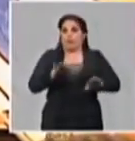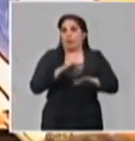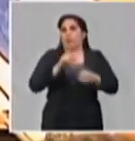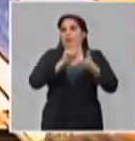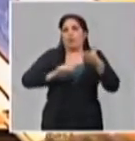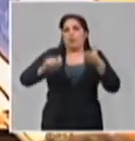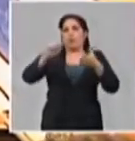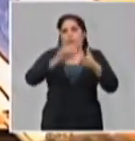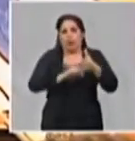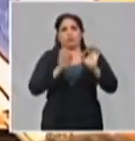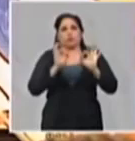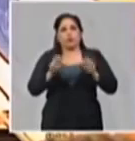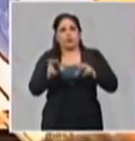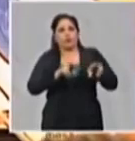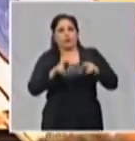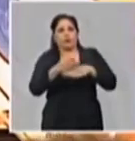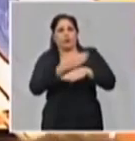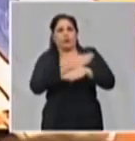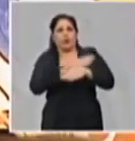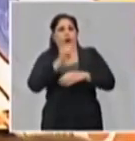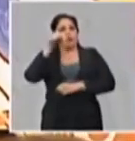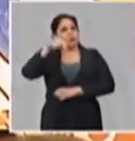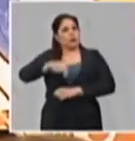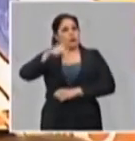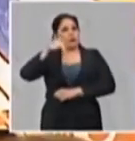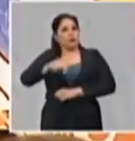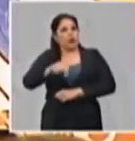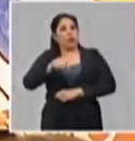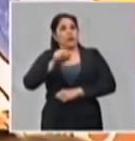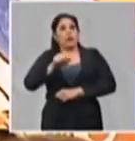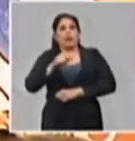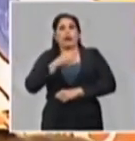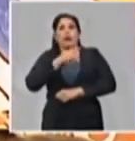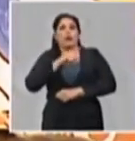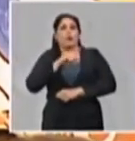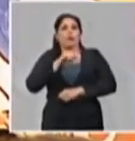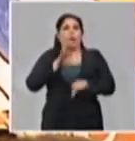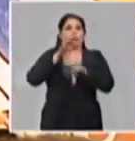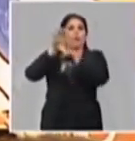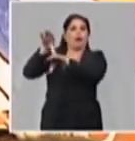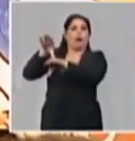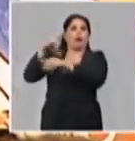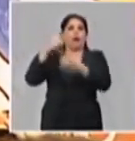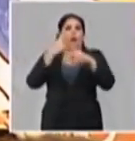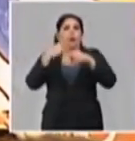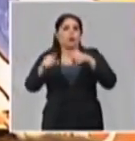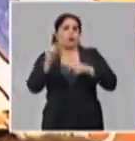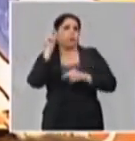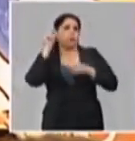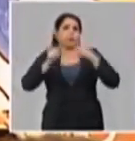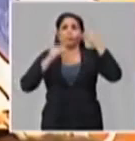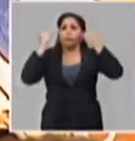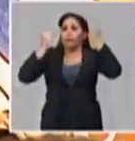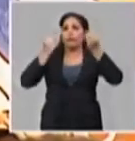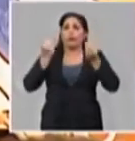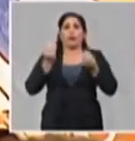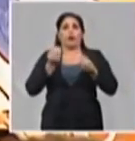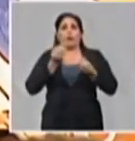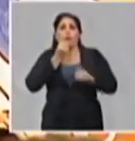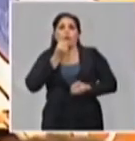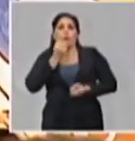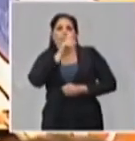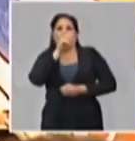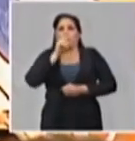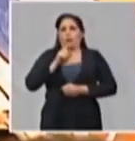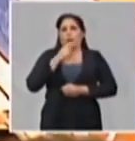este plan actualizado y poder evacuar inquietudes, preguntas, y creo que